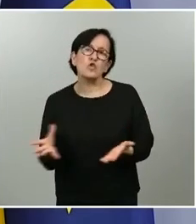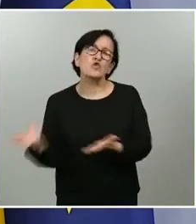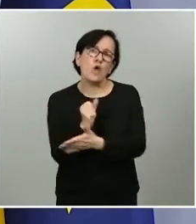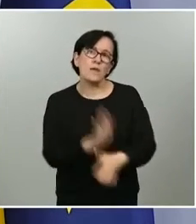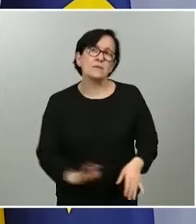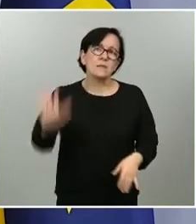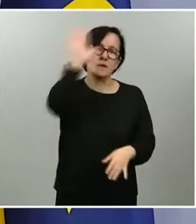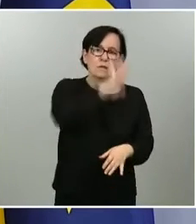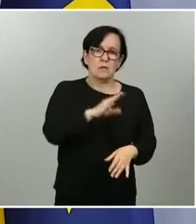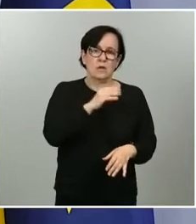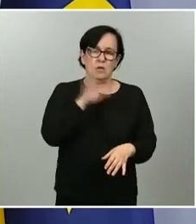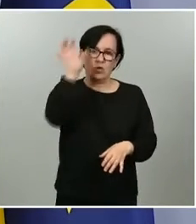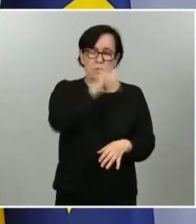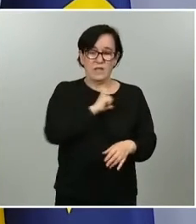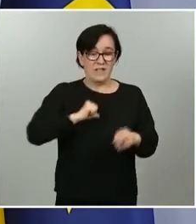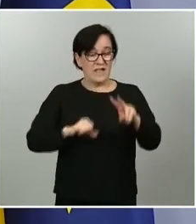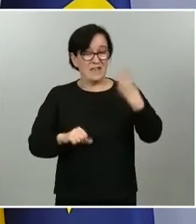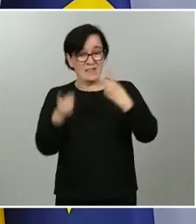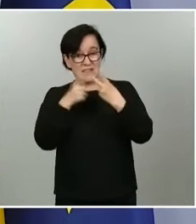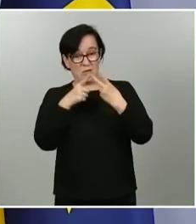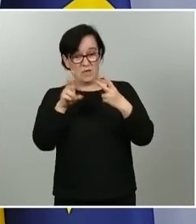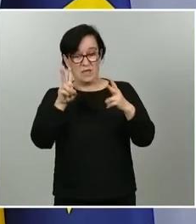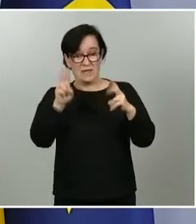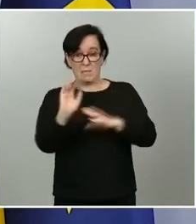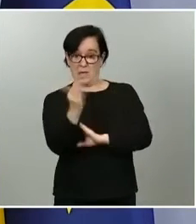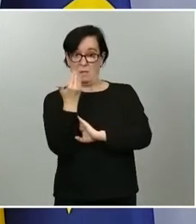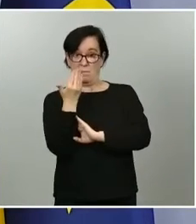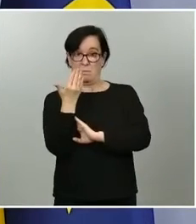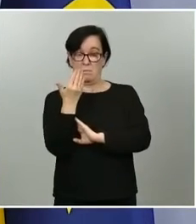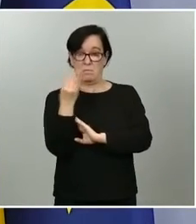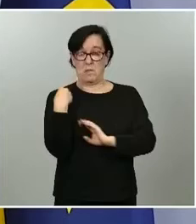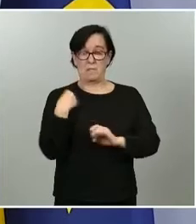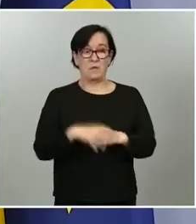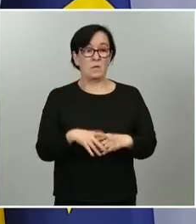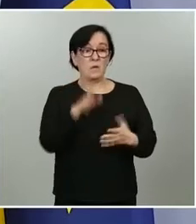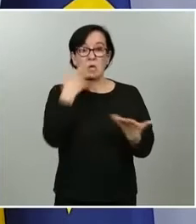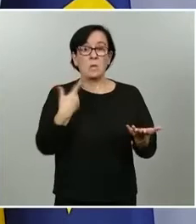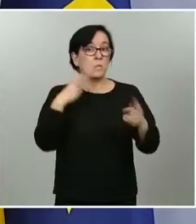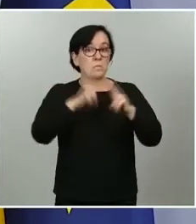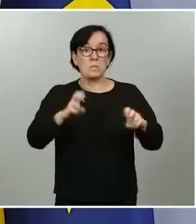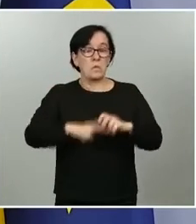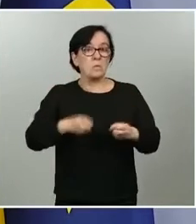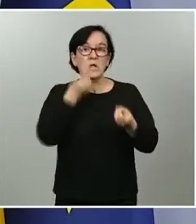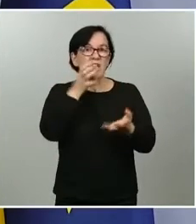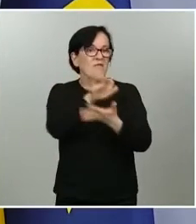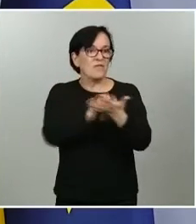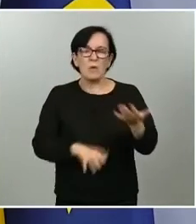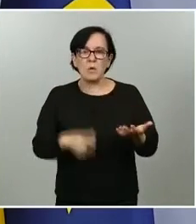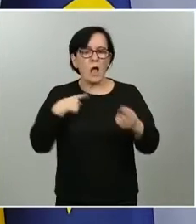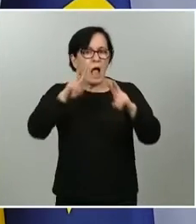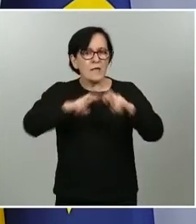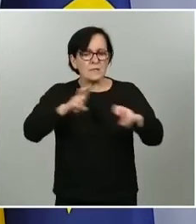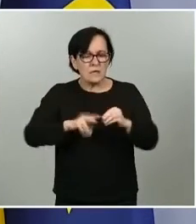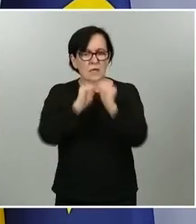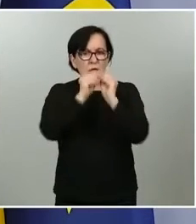respecto a la segunda cuestión que me planteaba no nos planteamos revisar ningún informe analizamos y elaboramos los